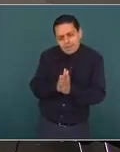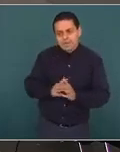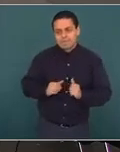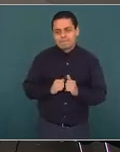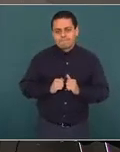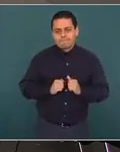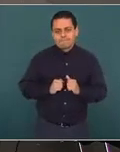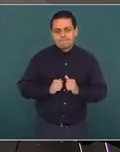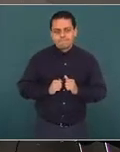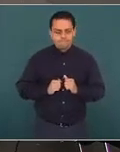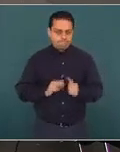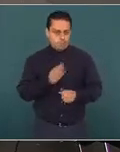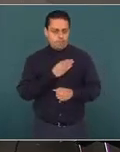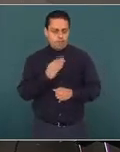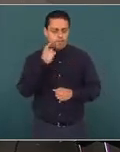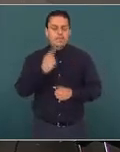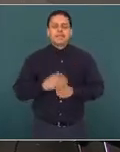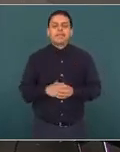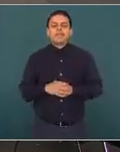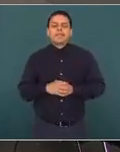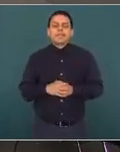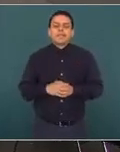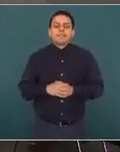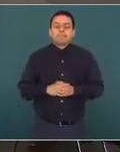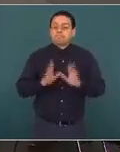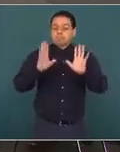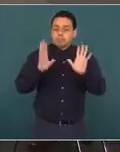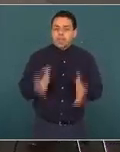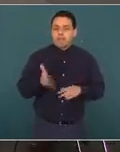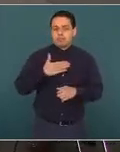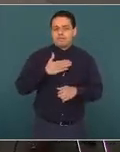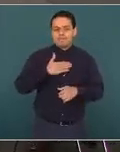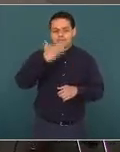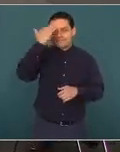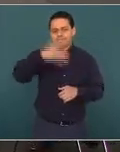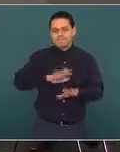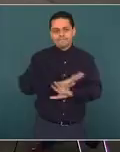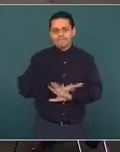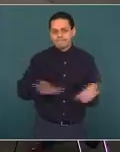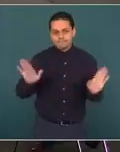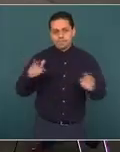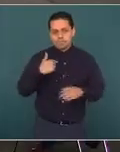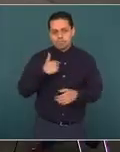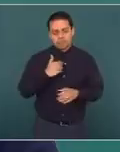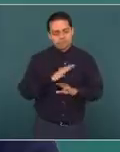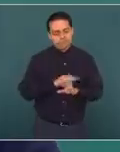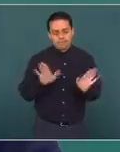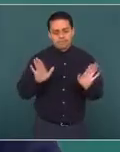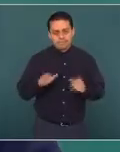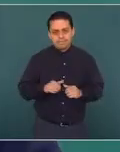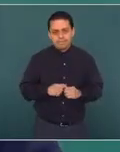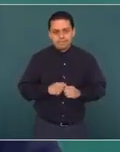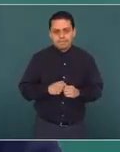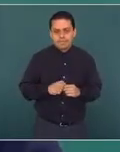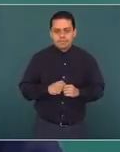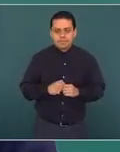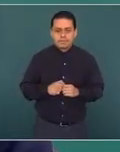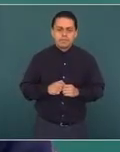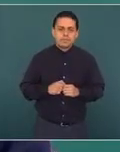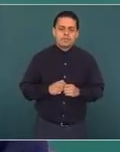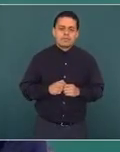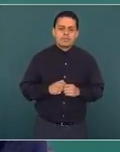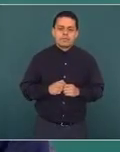Desde luego que ya tengo conocimiento de la